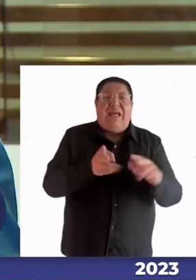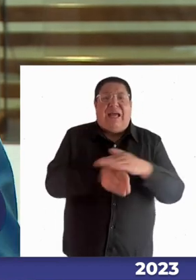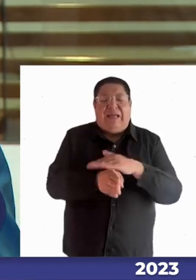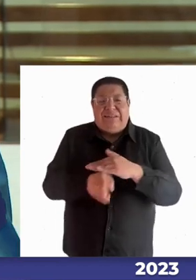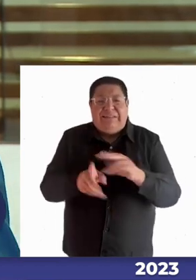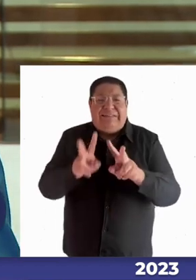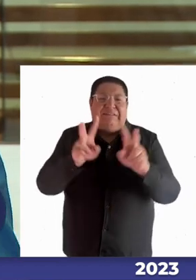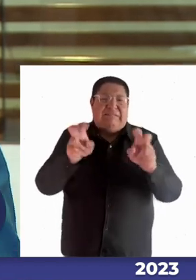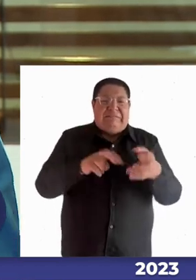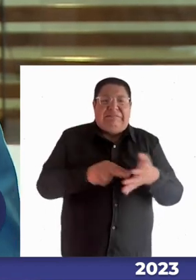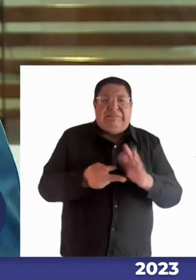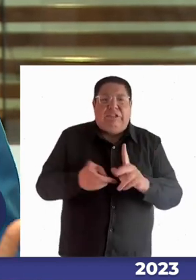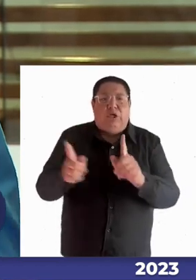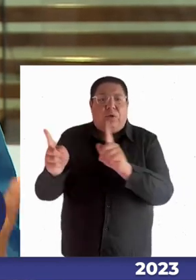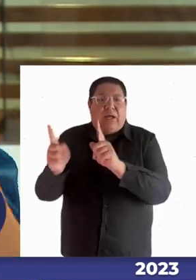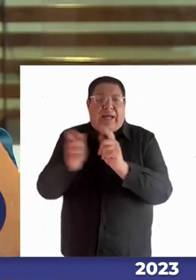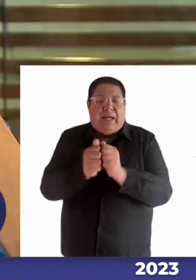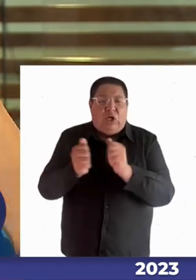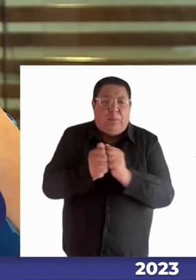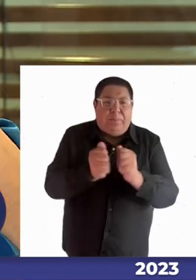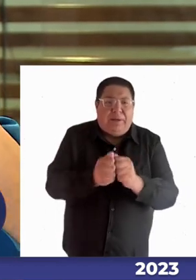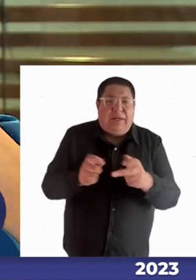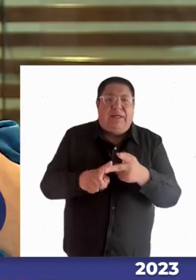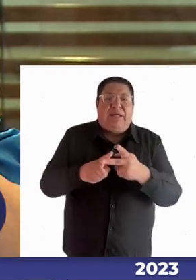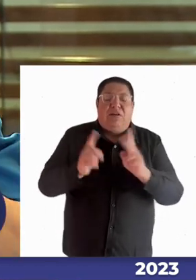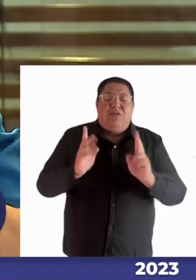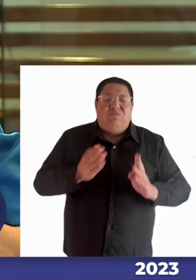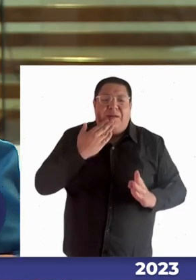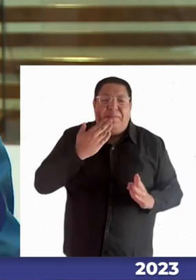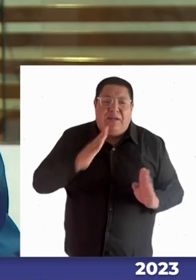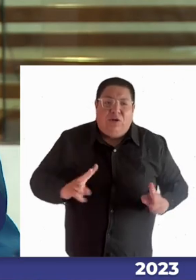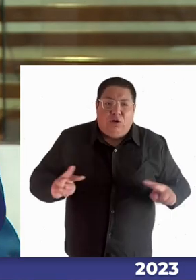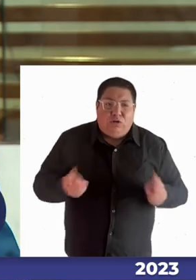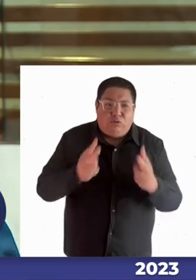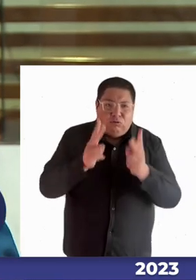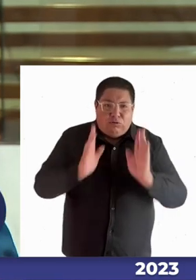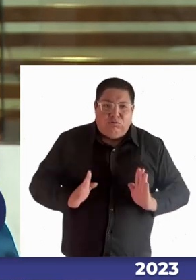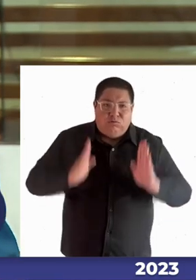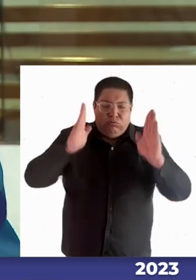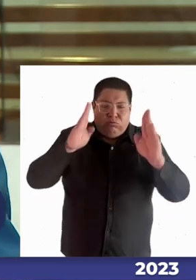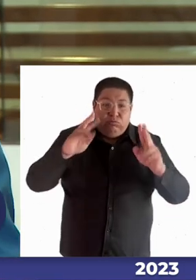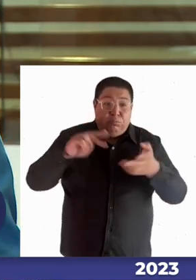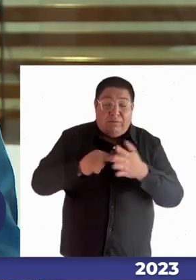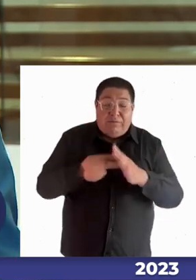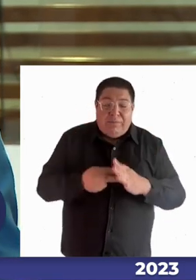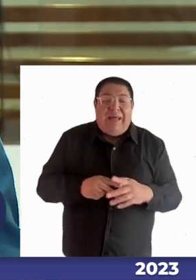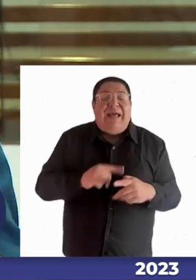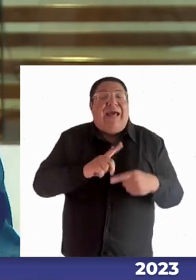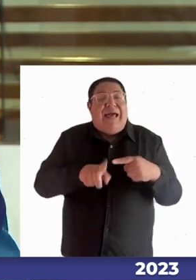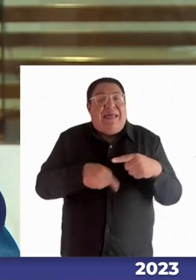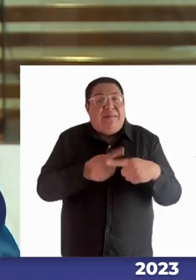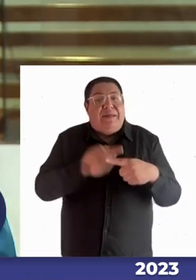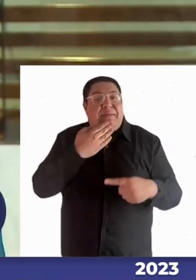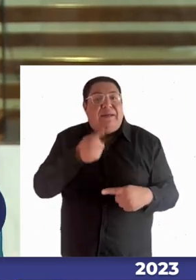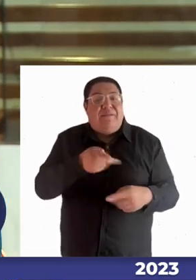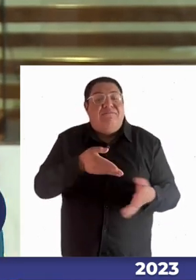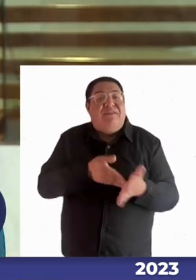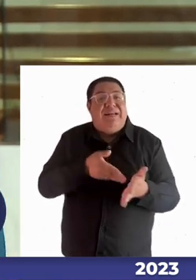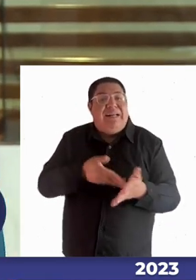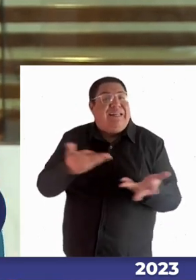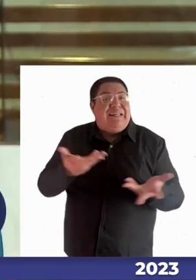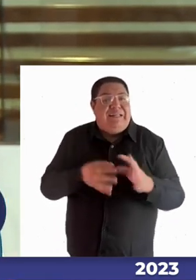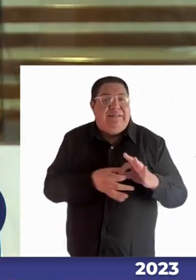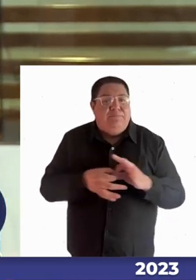acompañamiento de infraestructura y de diversas cosas también existe una barrera más allá que